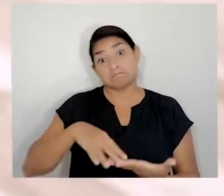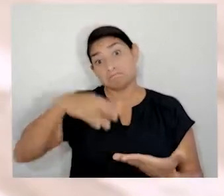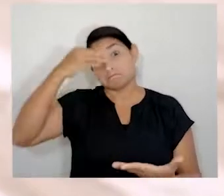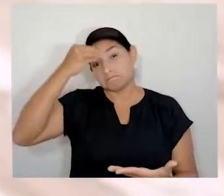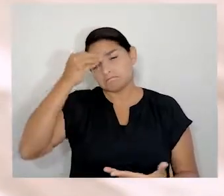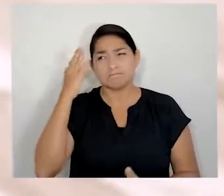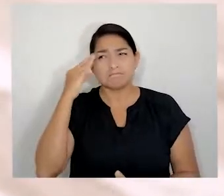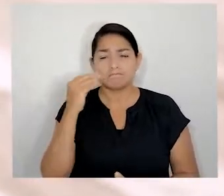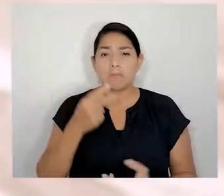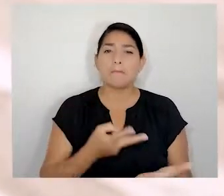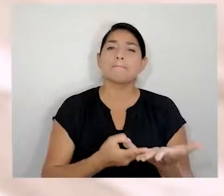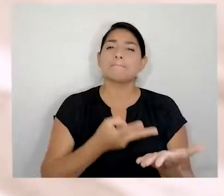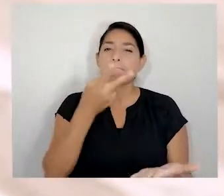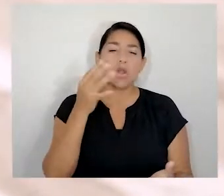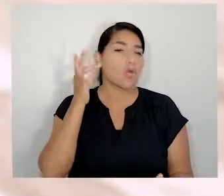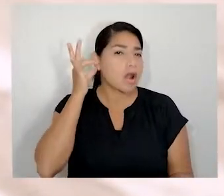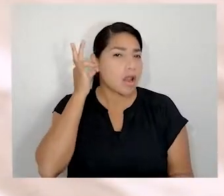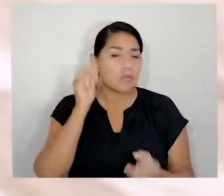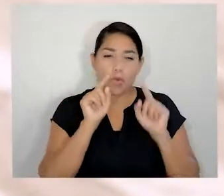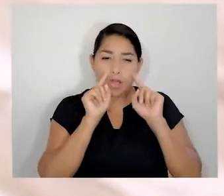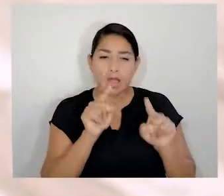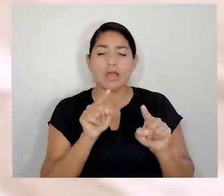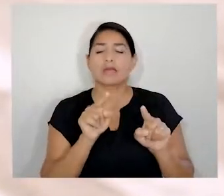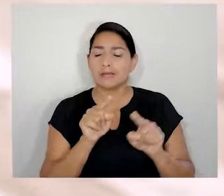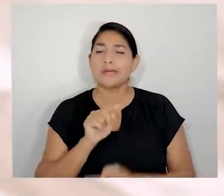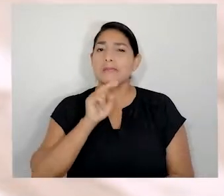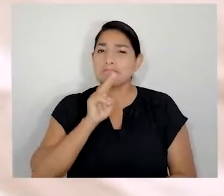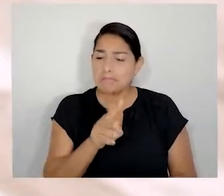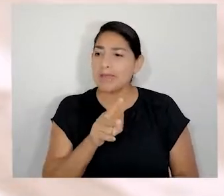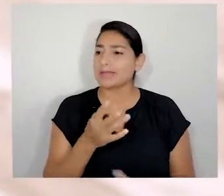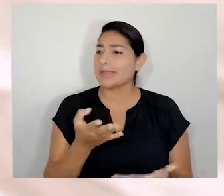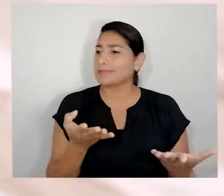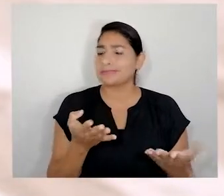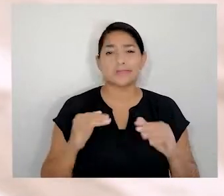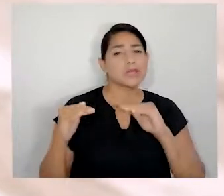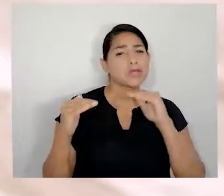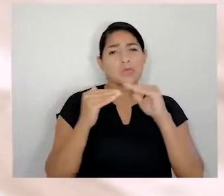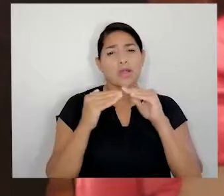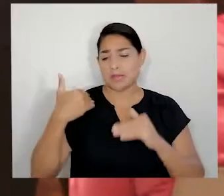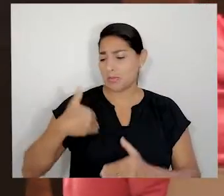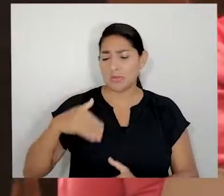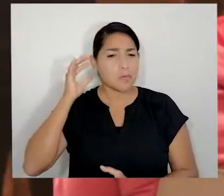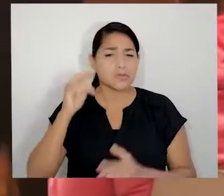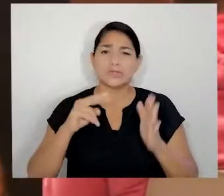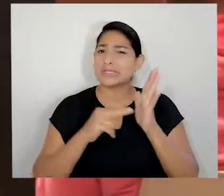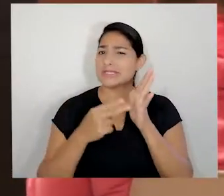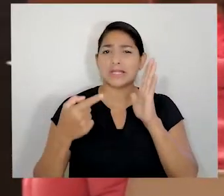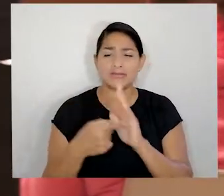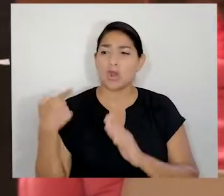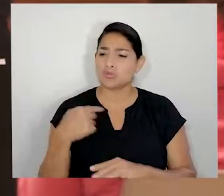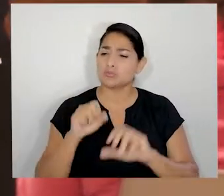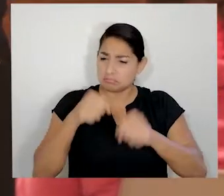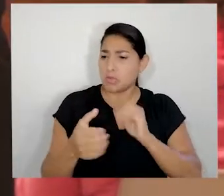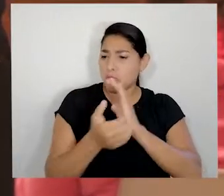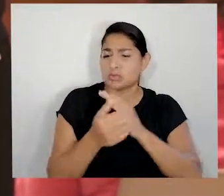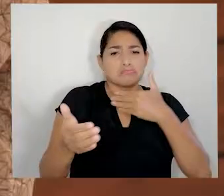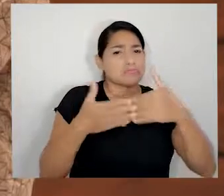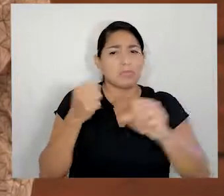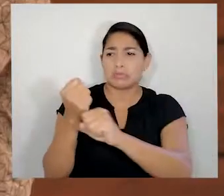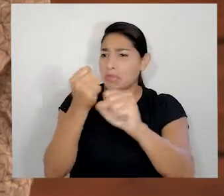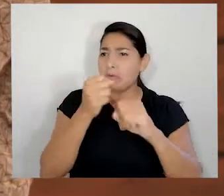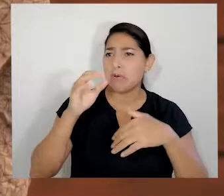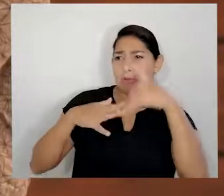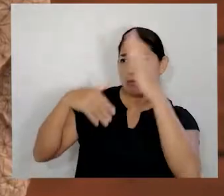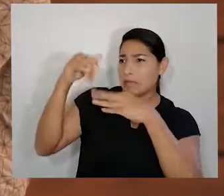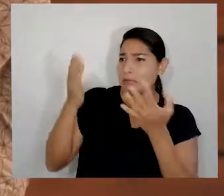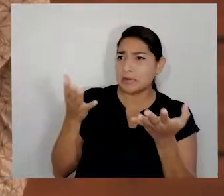Mi experiencia es darles valor a la mujer y ver que realmente la igualdad de género, en el sentido de que somos capaces